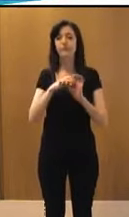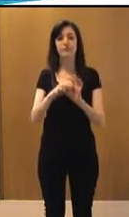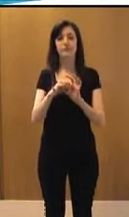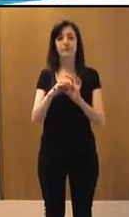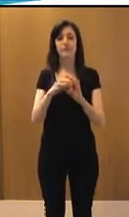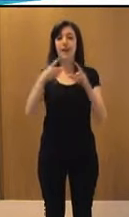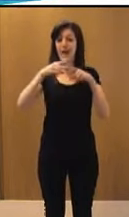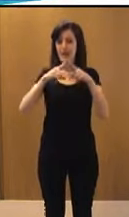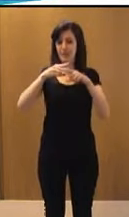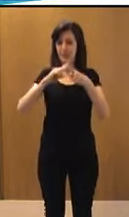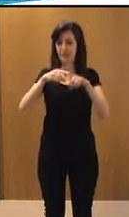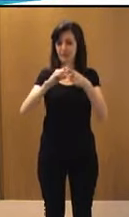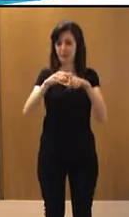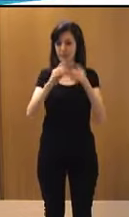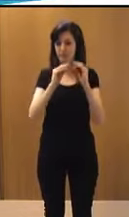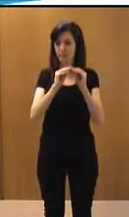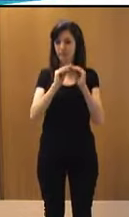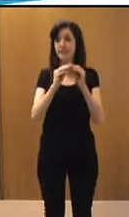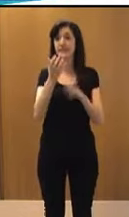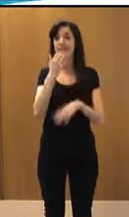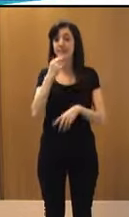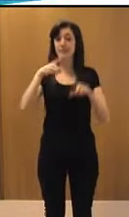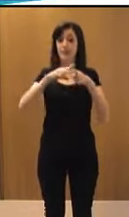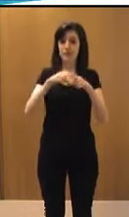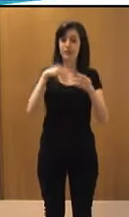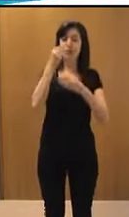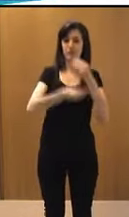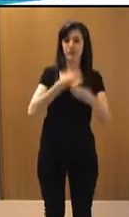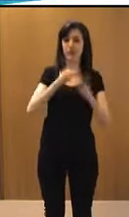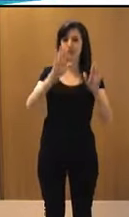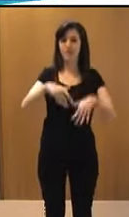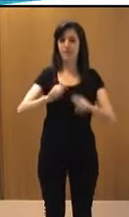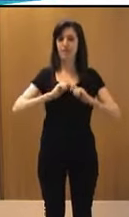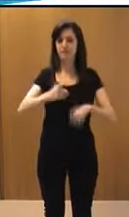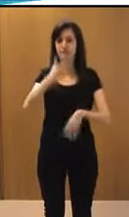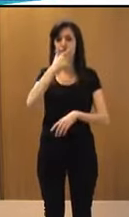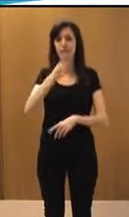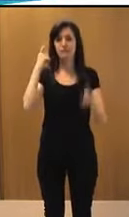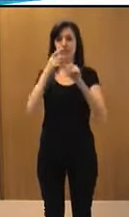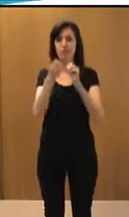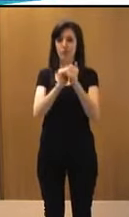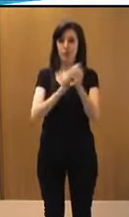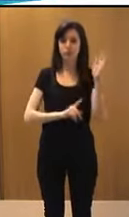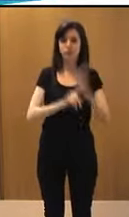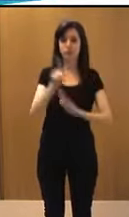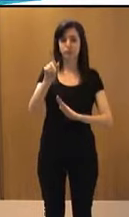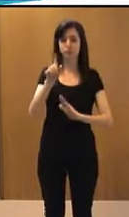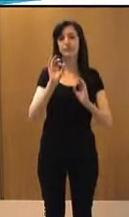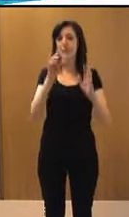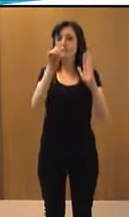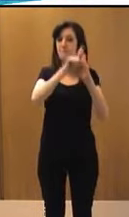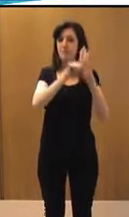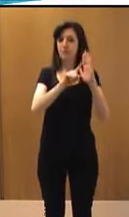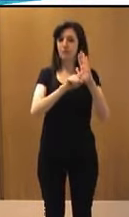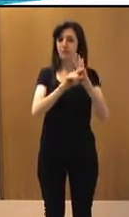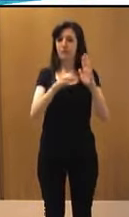una herramienta y si utilizas esa herramienta te facilita el desarrollo de videojuegos con pautas de